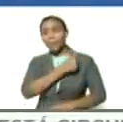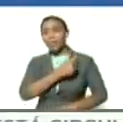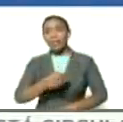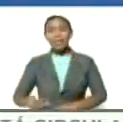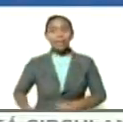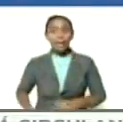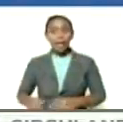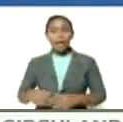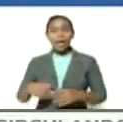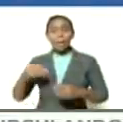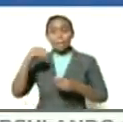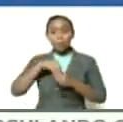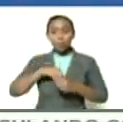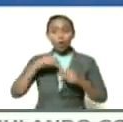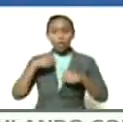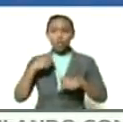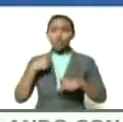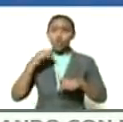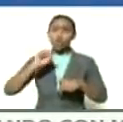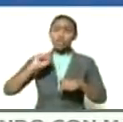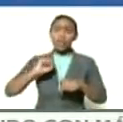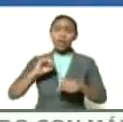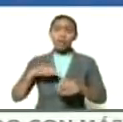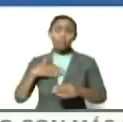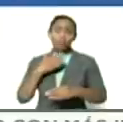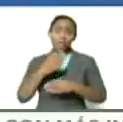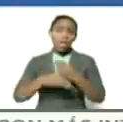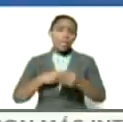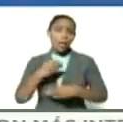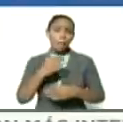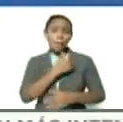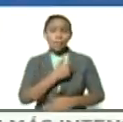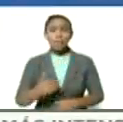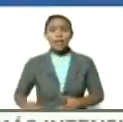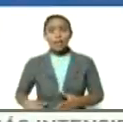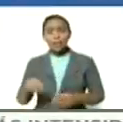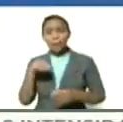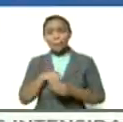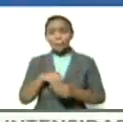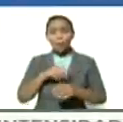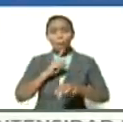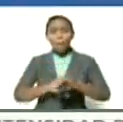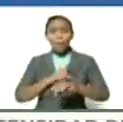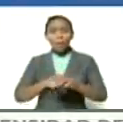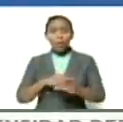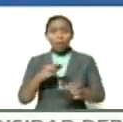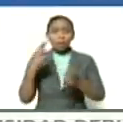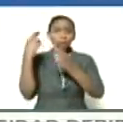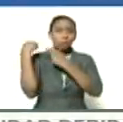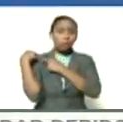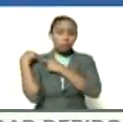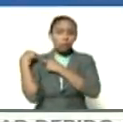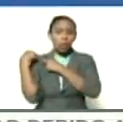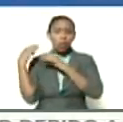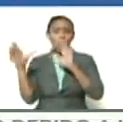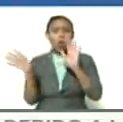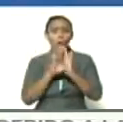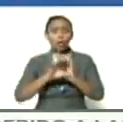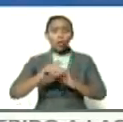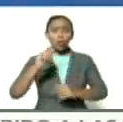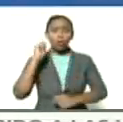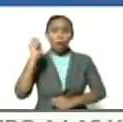interino del país yo sí fui presidente interino yo sí fui presidente encargado constitucional